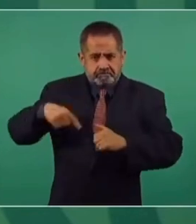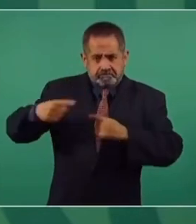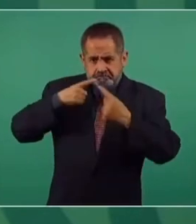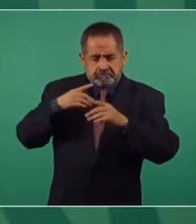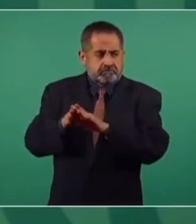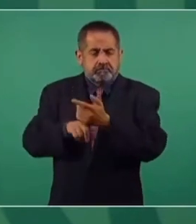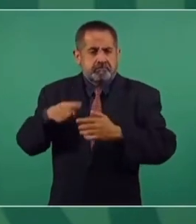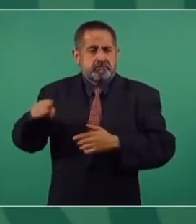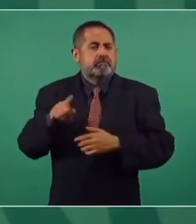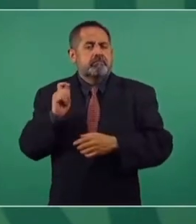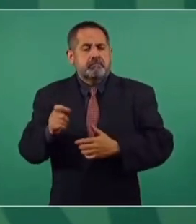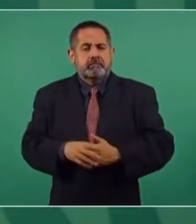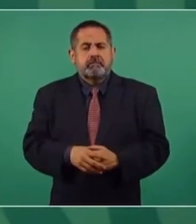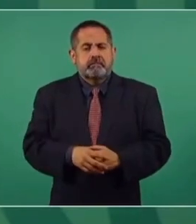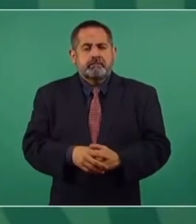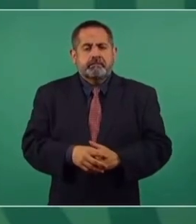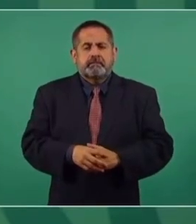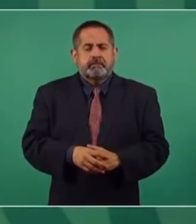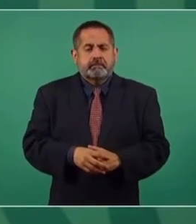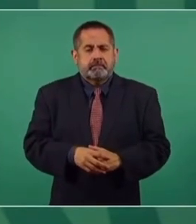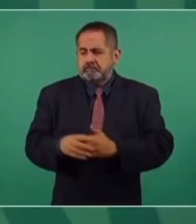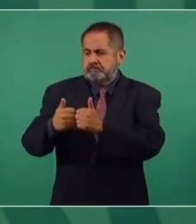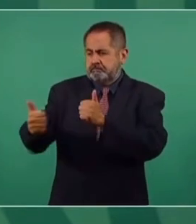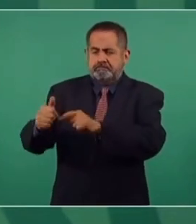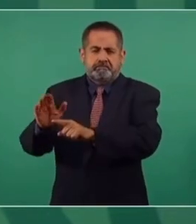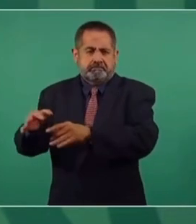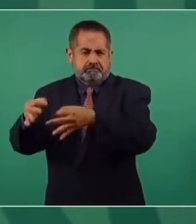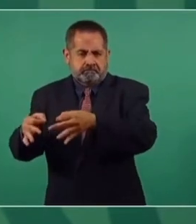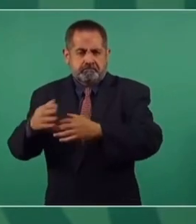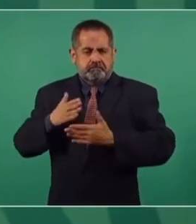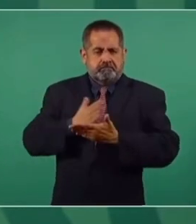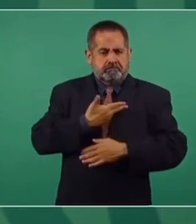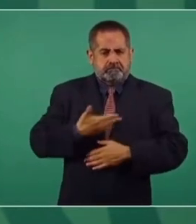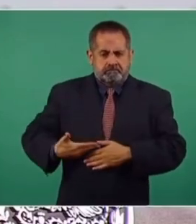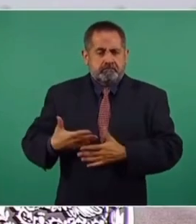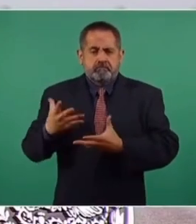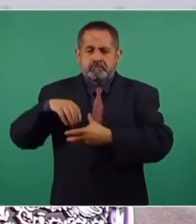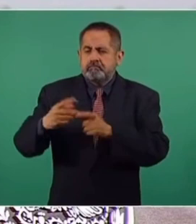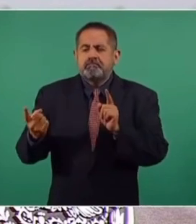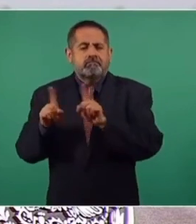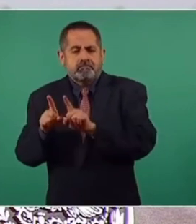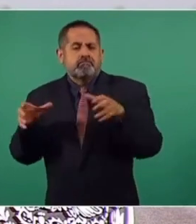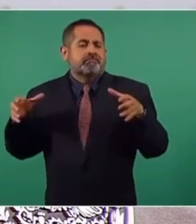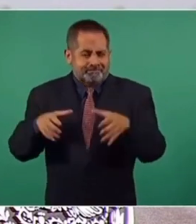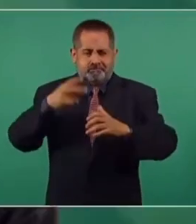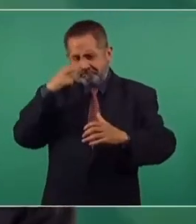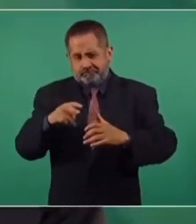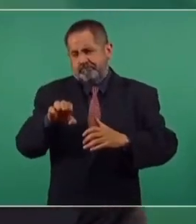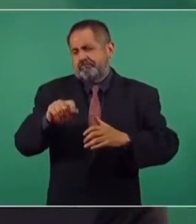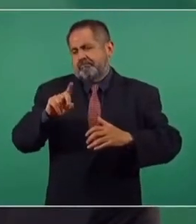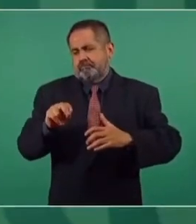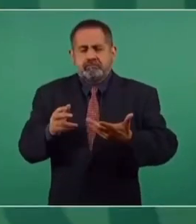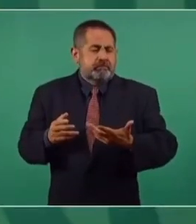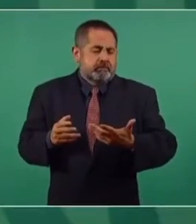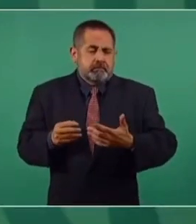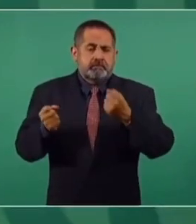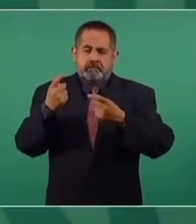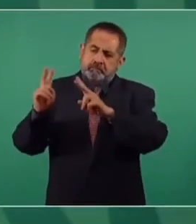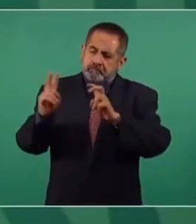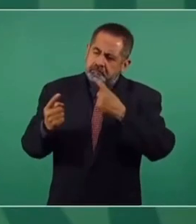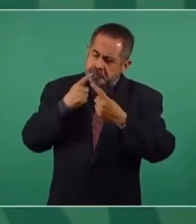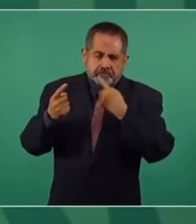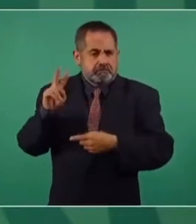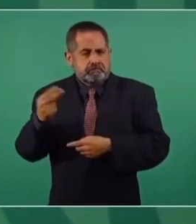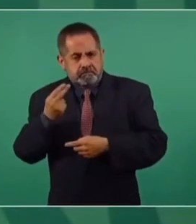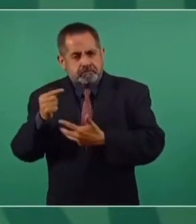luego pertenecemos a poderes independientes, autónomos, pero formamos parte del Estado. Y hay asuntos que